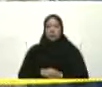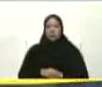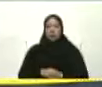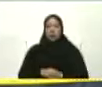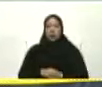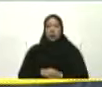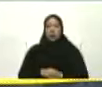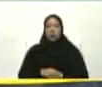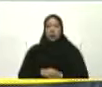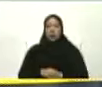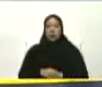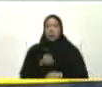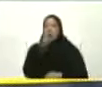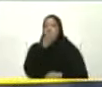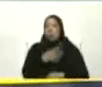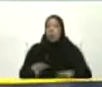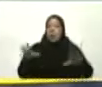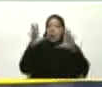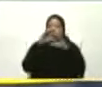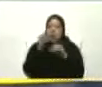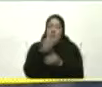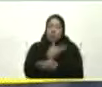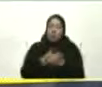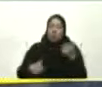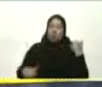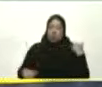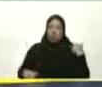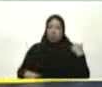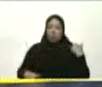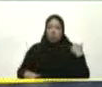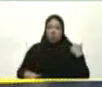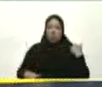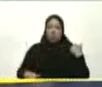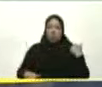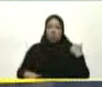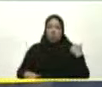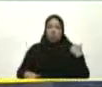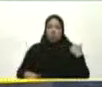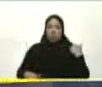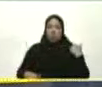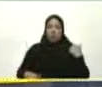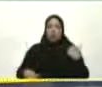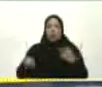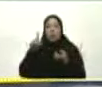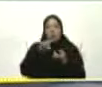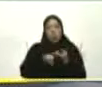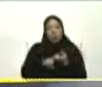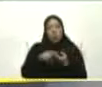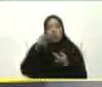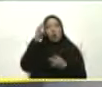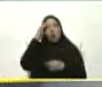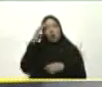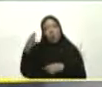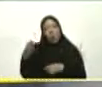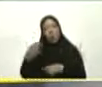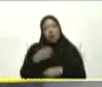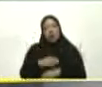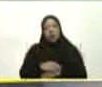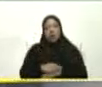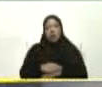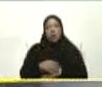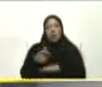Buenas noches Señor presidente Señora Cilia Flores De Maduro Ciudadano